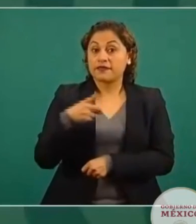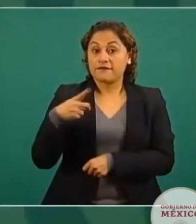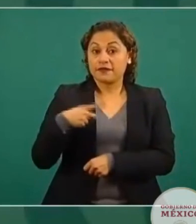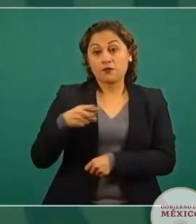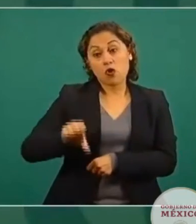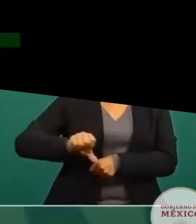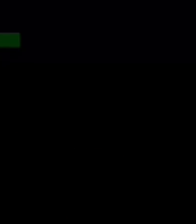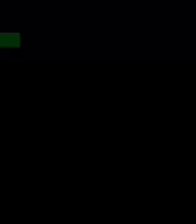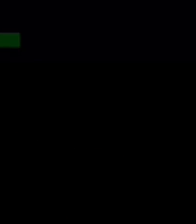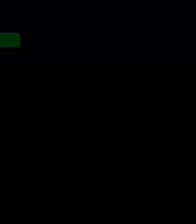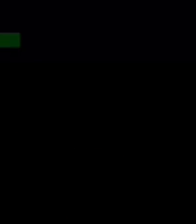alternativos.